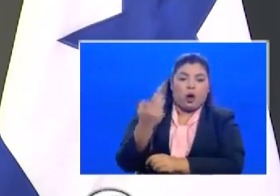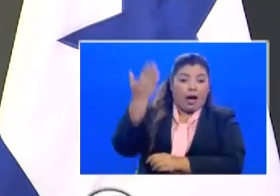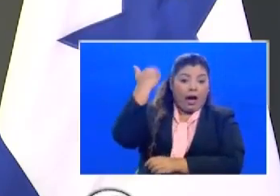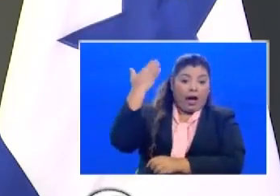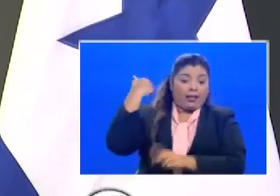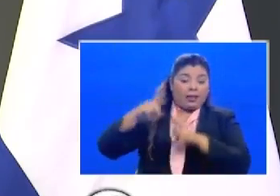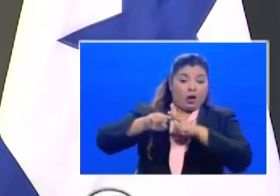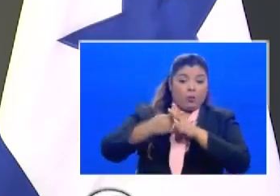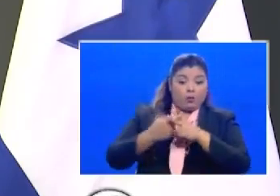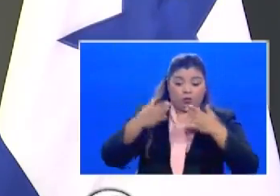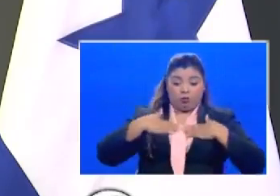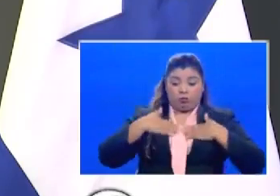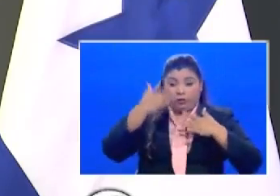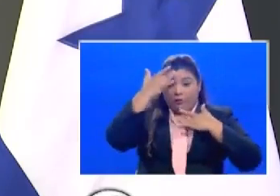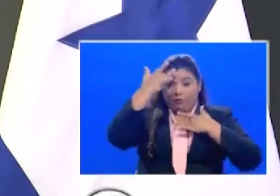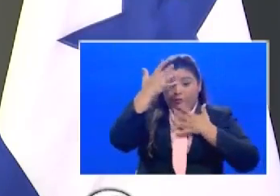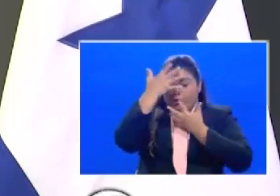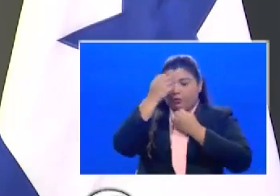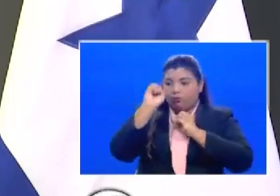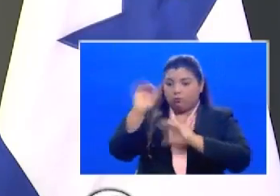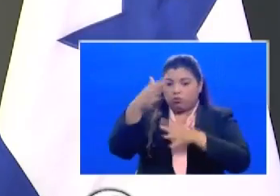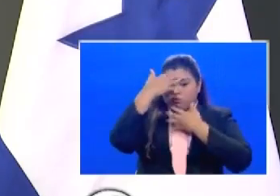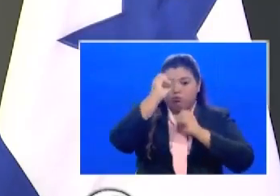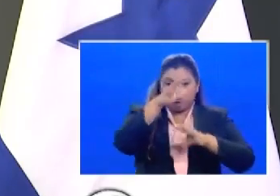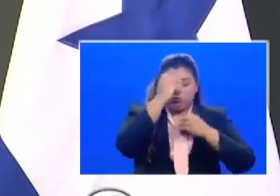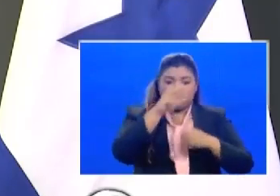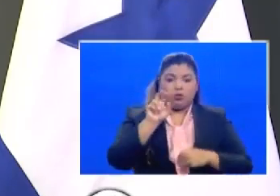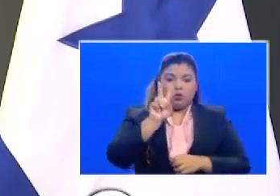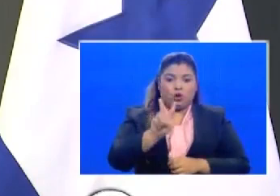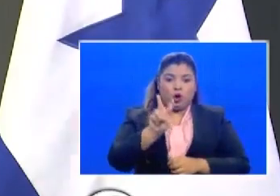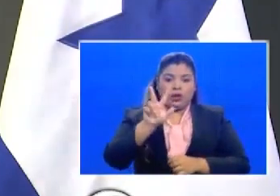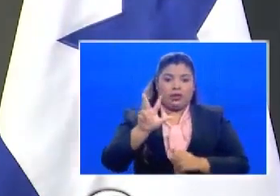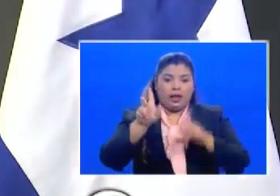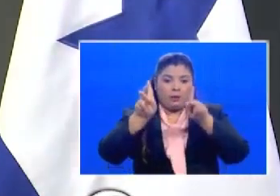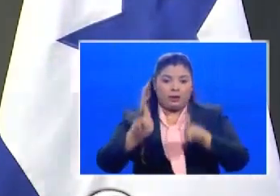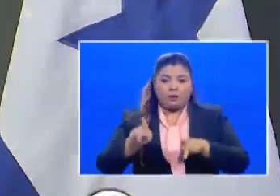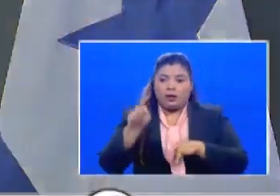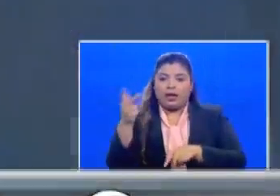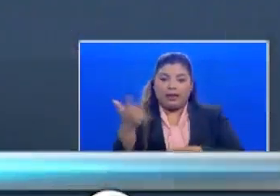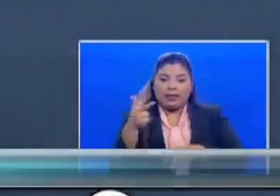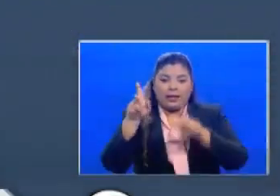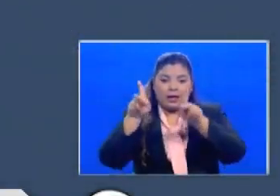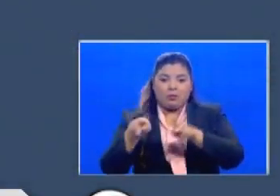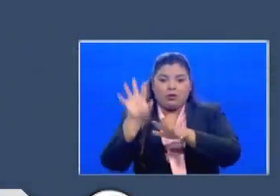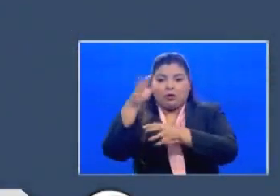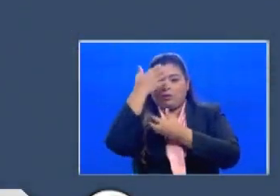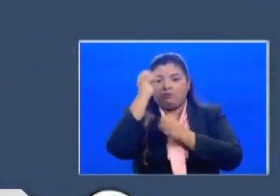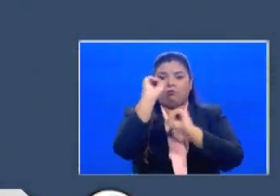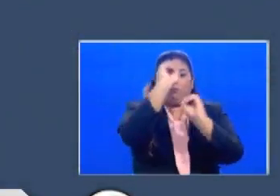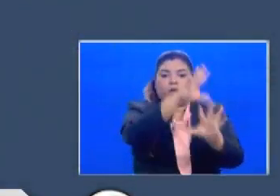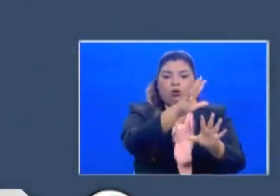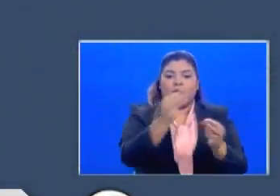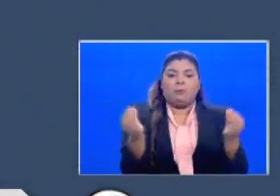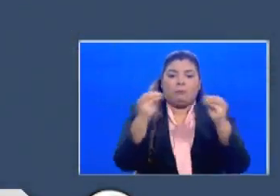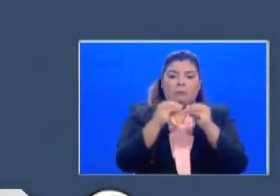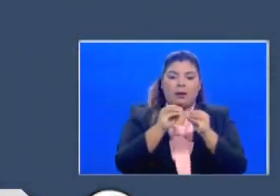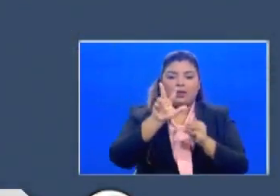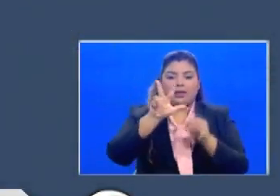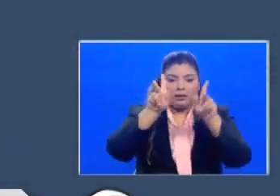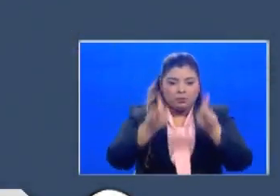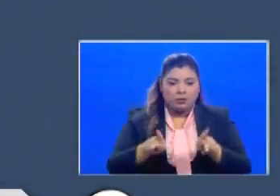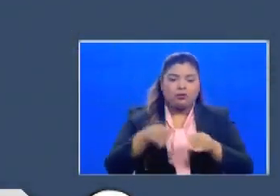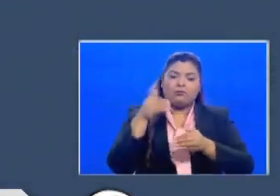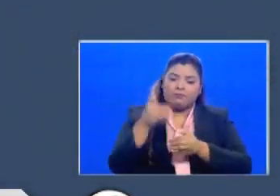explicar un poco esto hemos preparado un par de láminas que sobre todo nos ponen en contexto